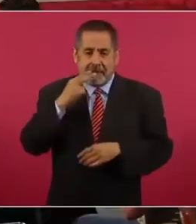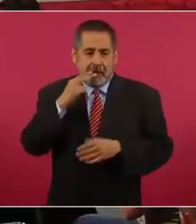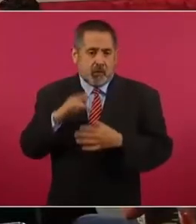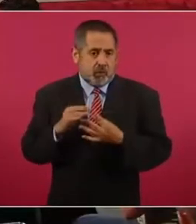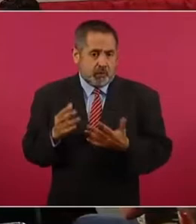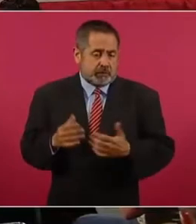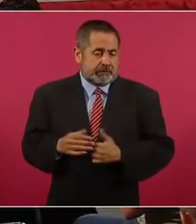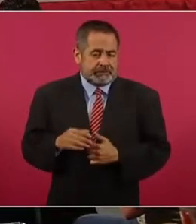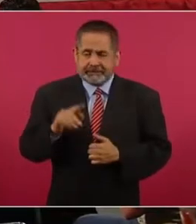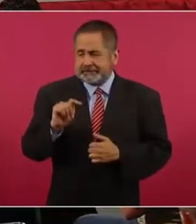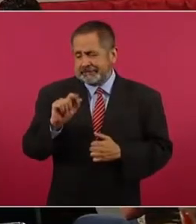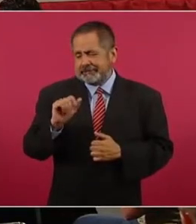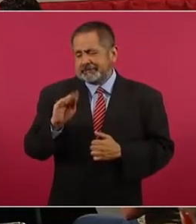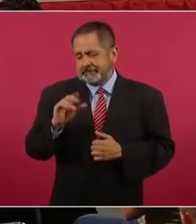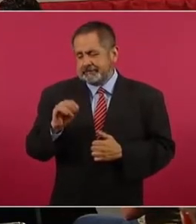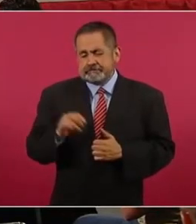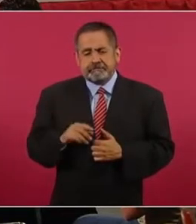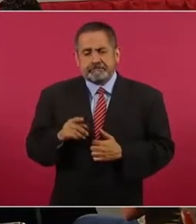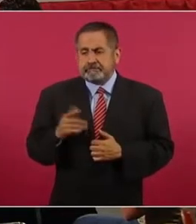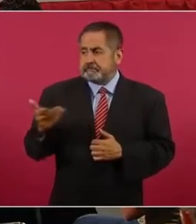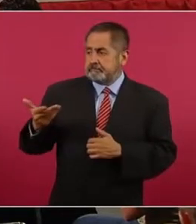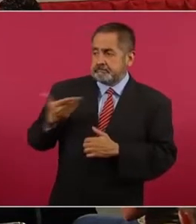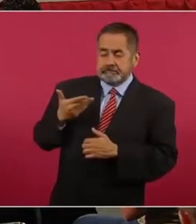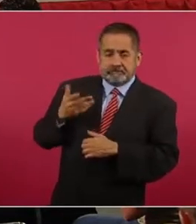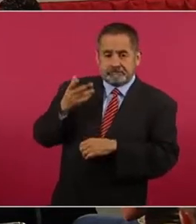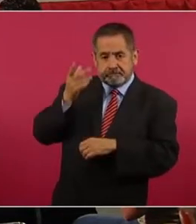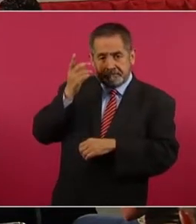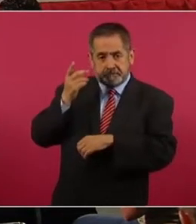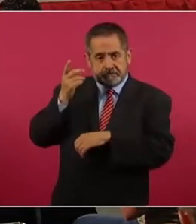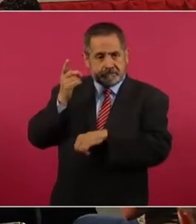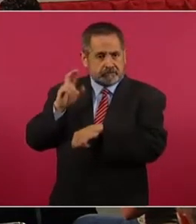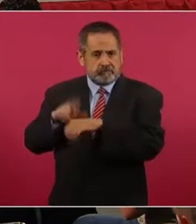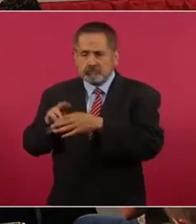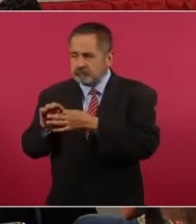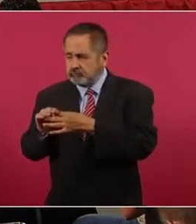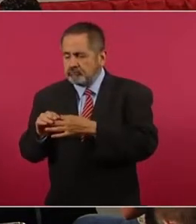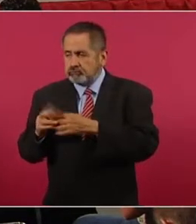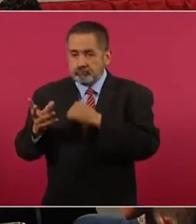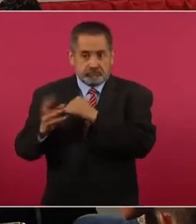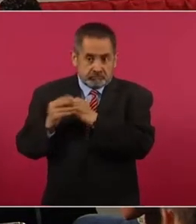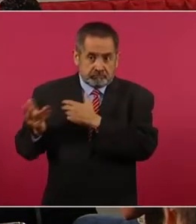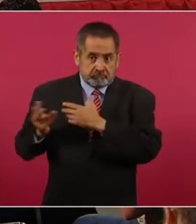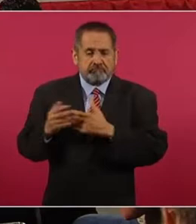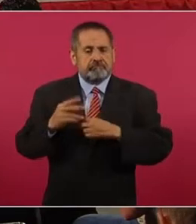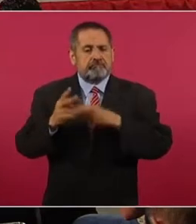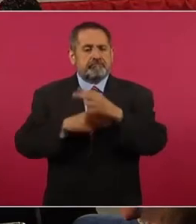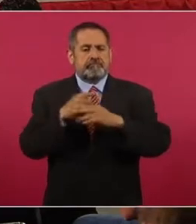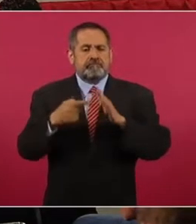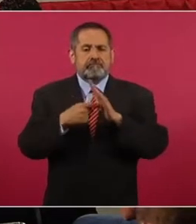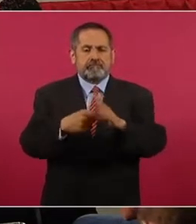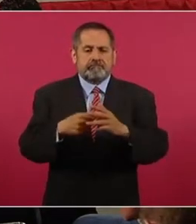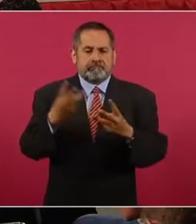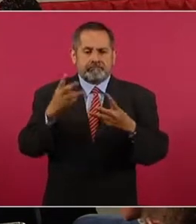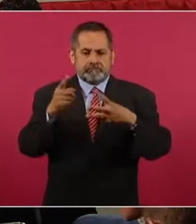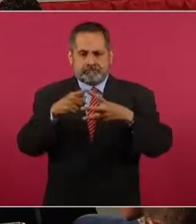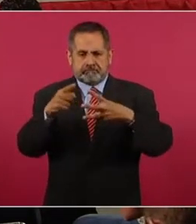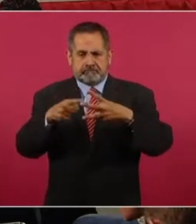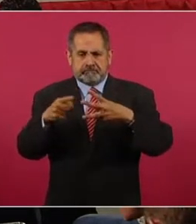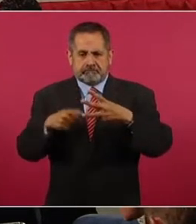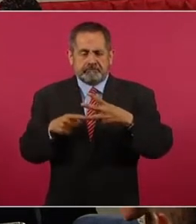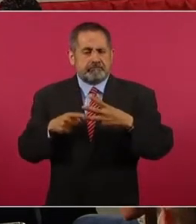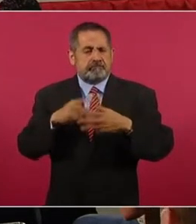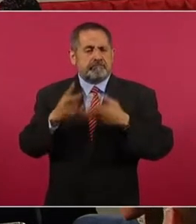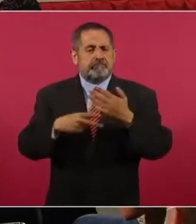que me ha pedido el doctor Alcocer coordinar con la venia del señor presidente, vamos a tener tres elementos. Voy a